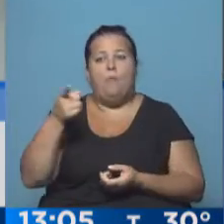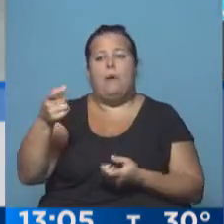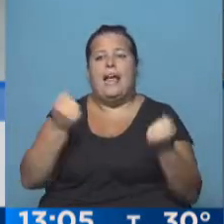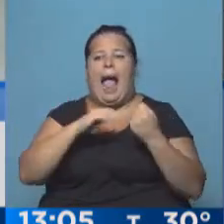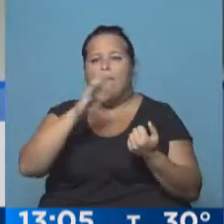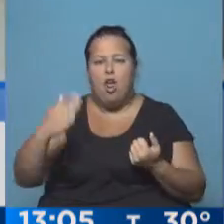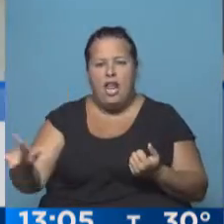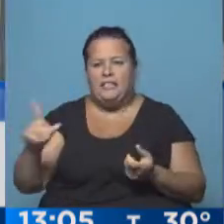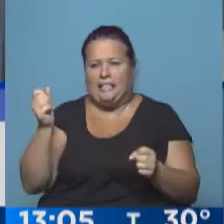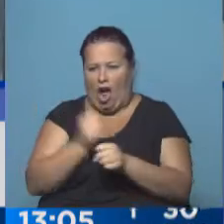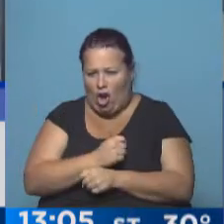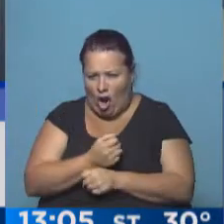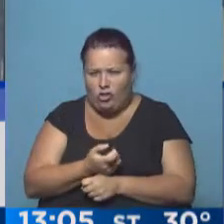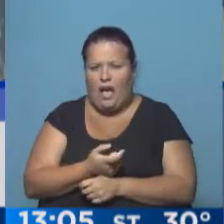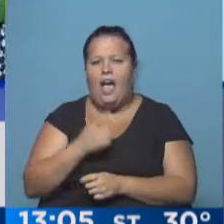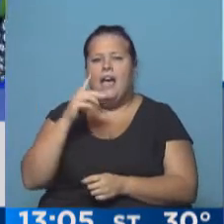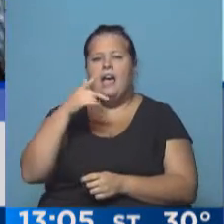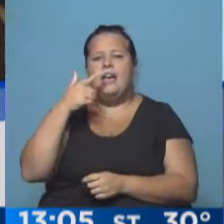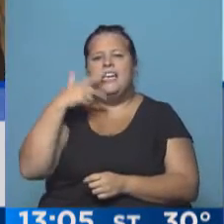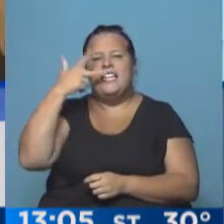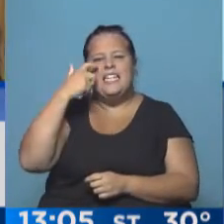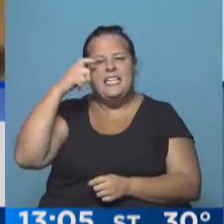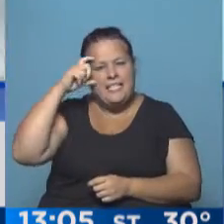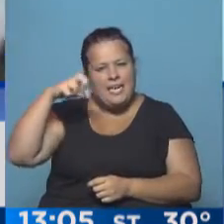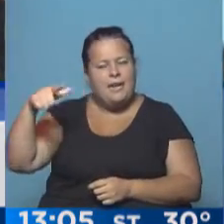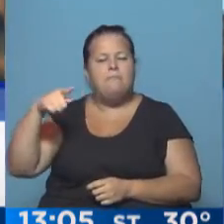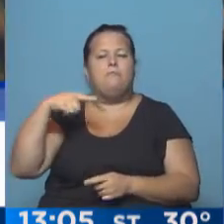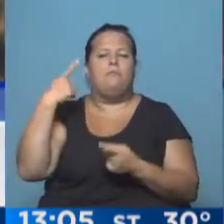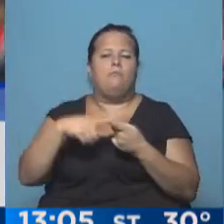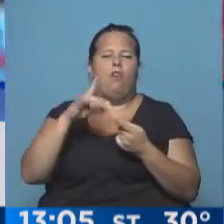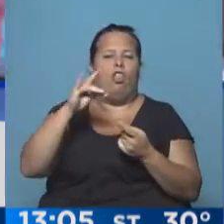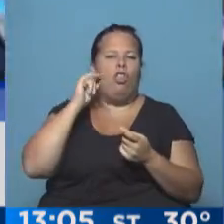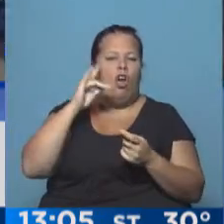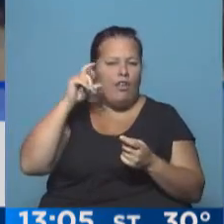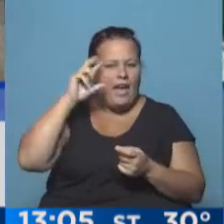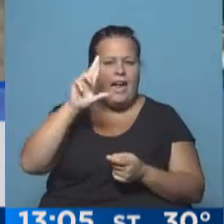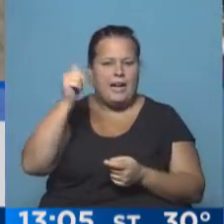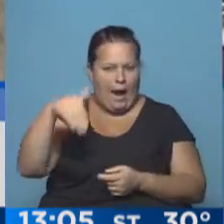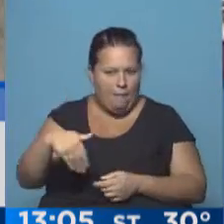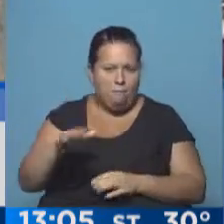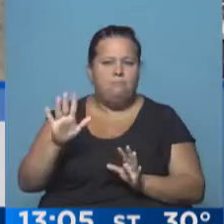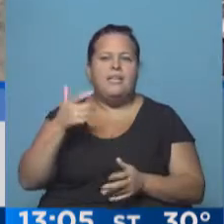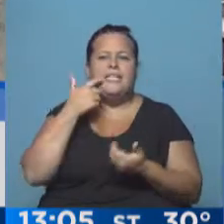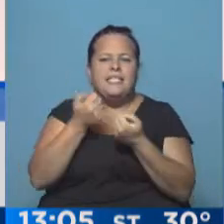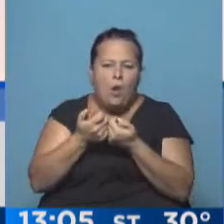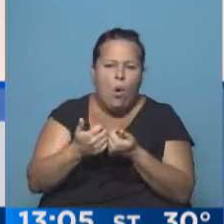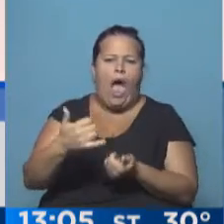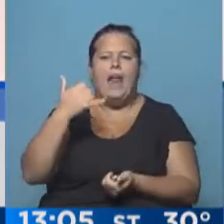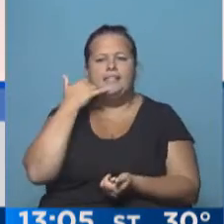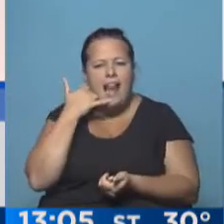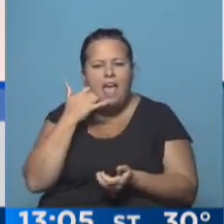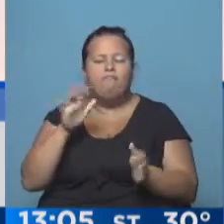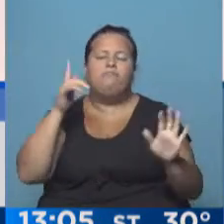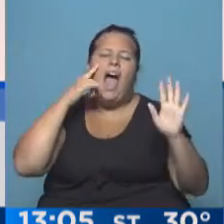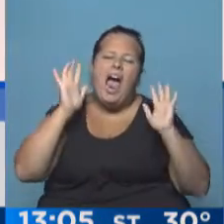camionetas ni siquiera funciona, es una Jeep Grand Cherokee, después una Doge de Ram. Celulares, teléfonos, hay